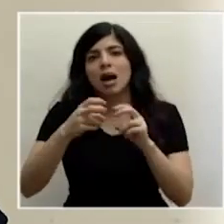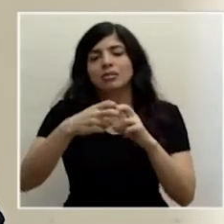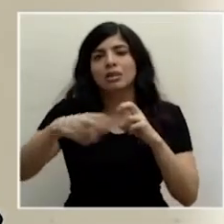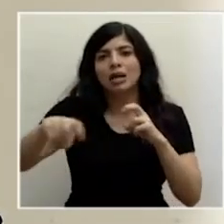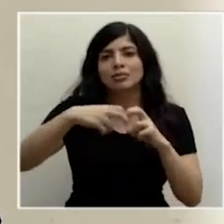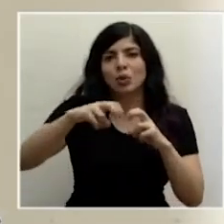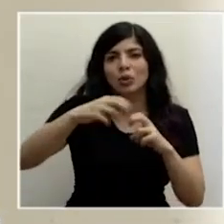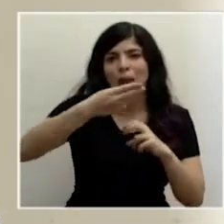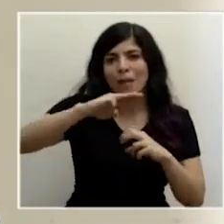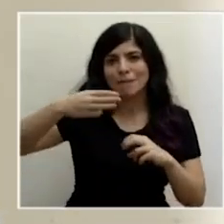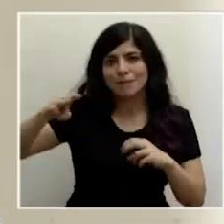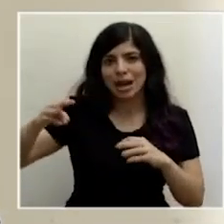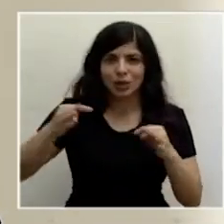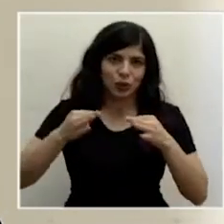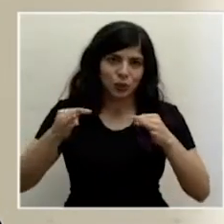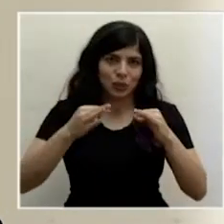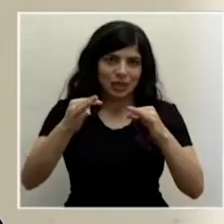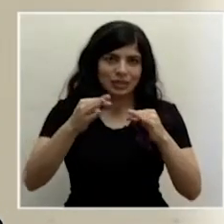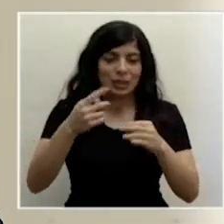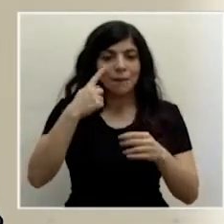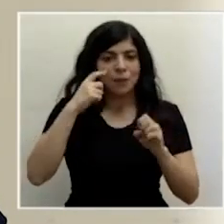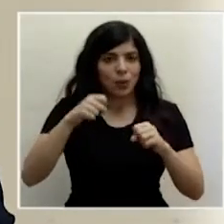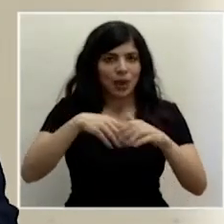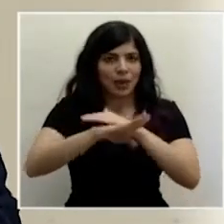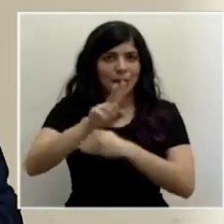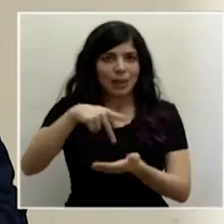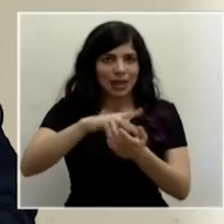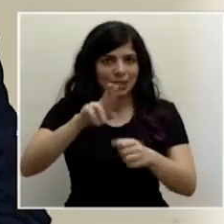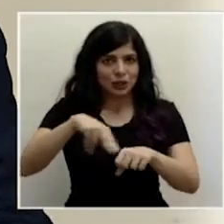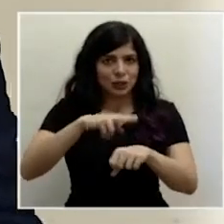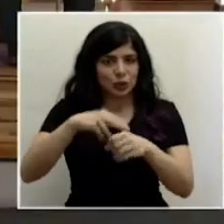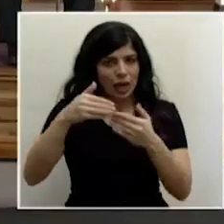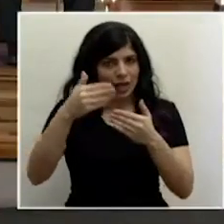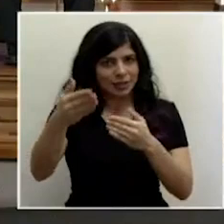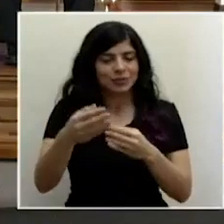acuático de turistas a los parques nacionales. Muchas gracias.